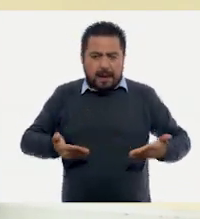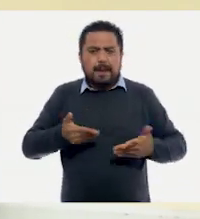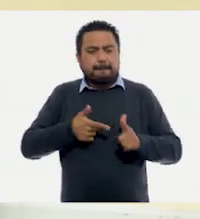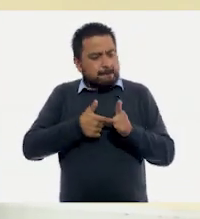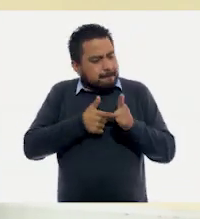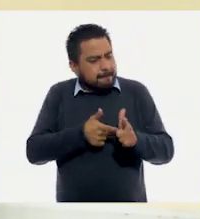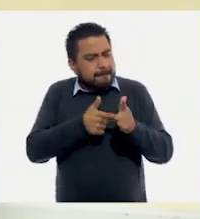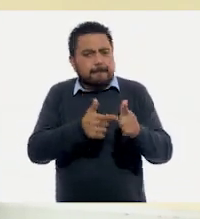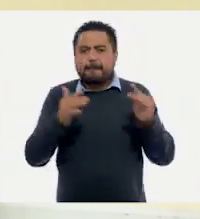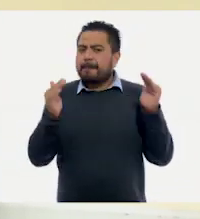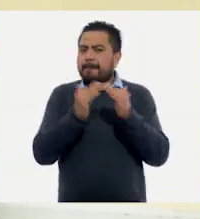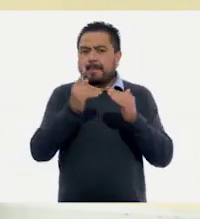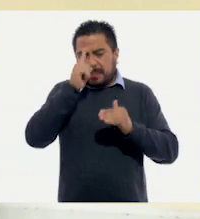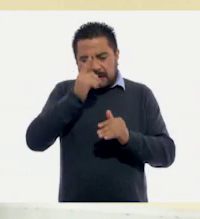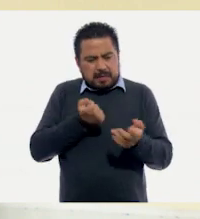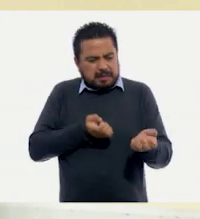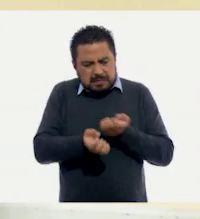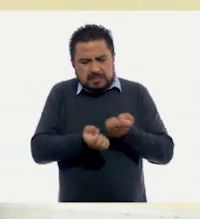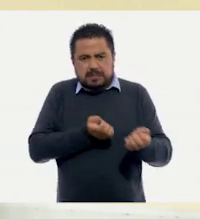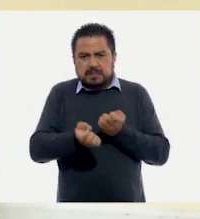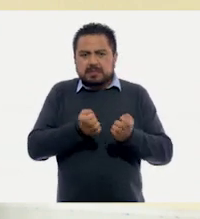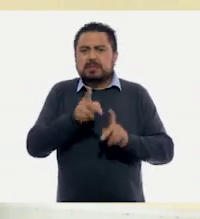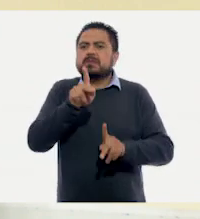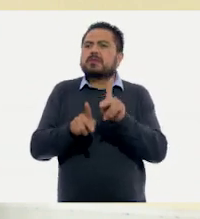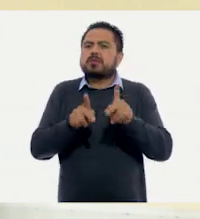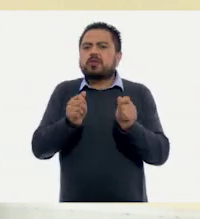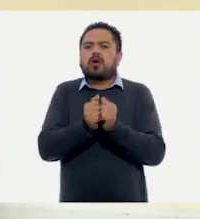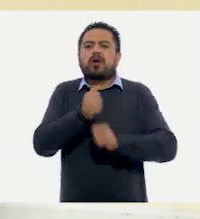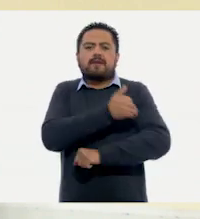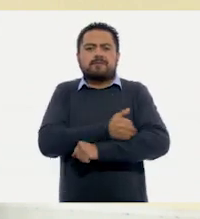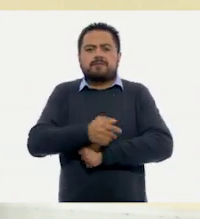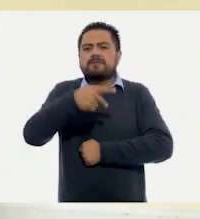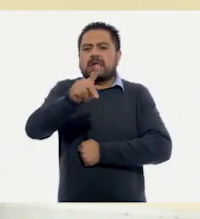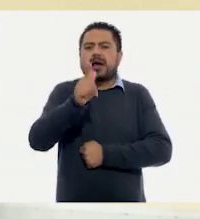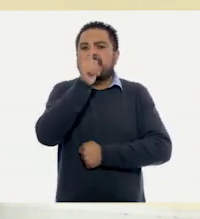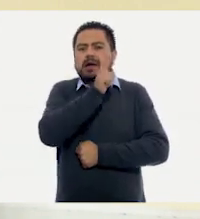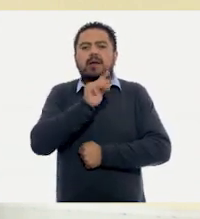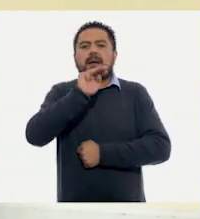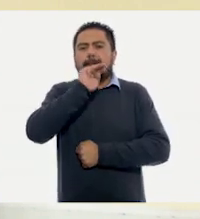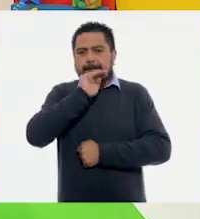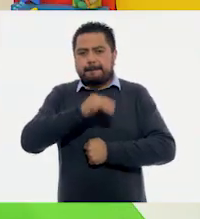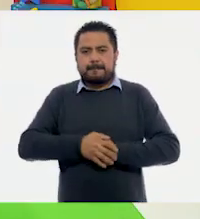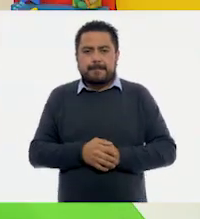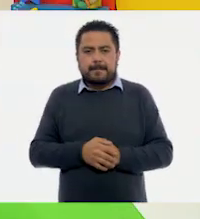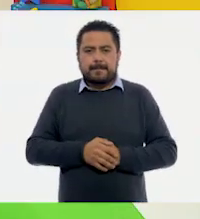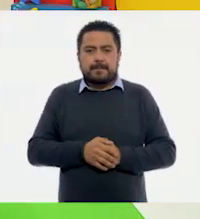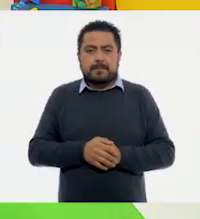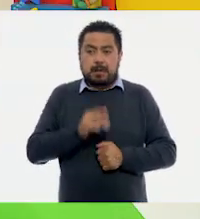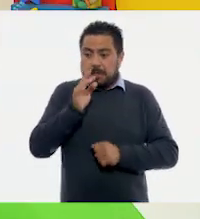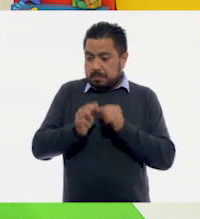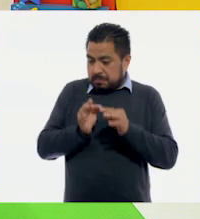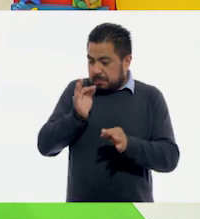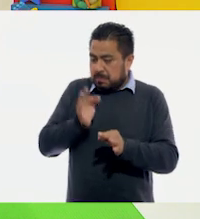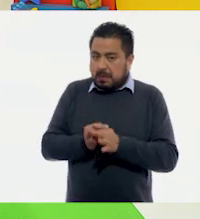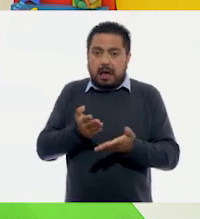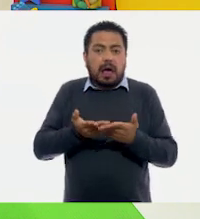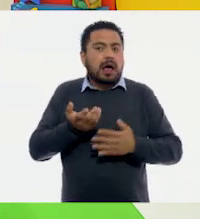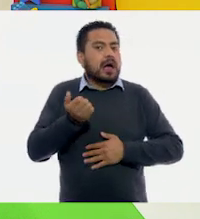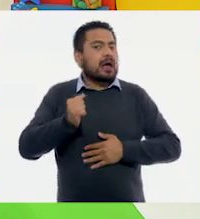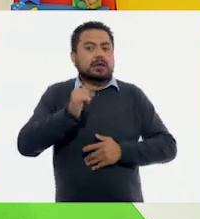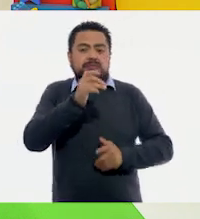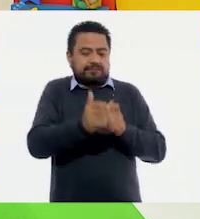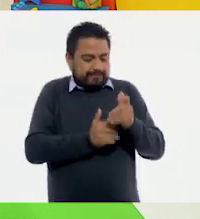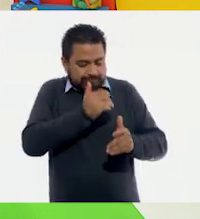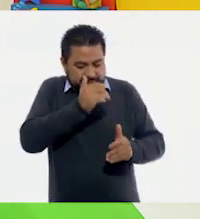seguimos en casa para practicarla y platicas con tu familia en tu lengua materna? ¡Listo! Así es como